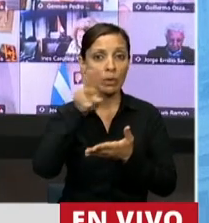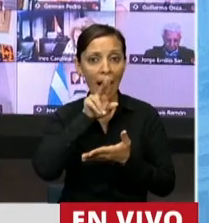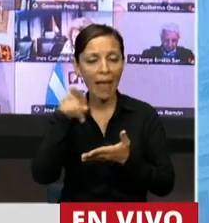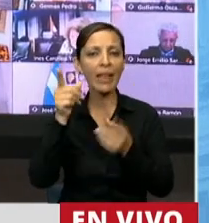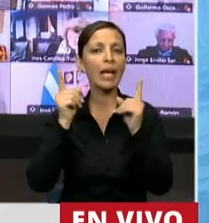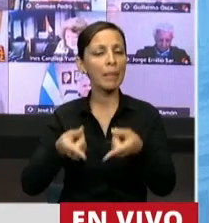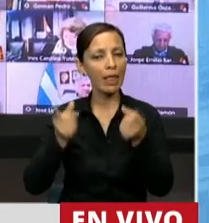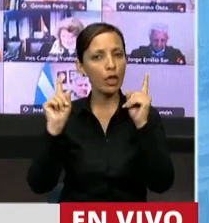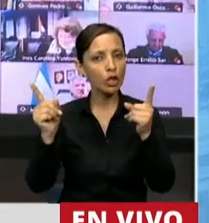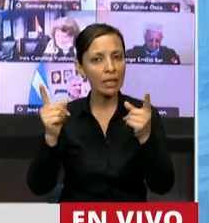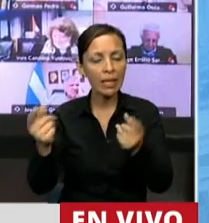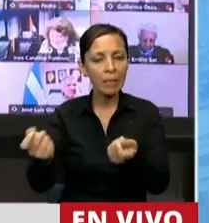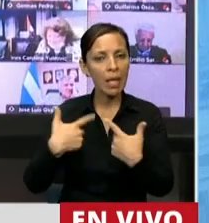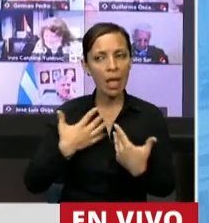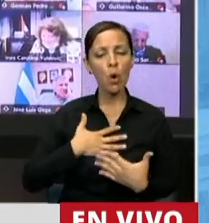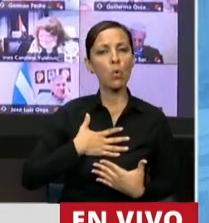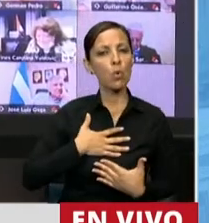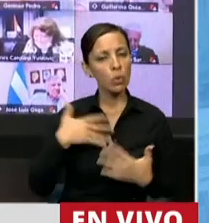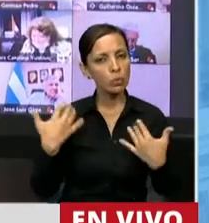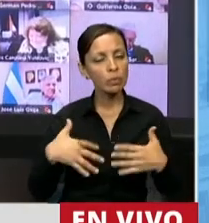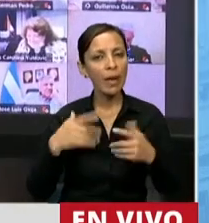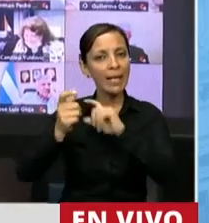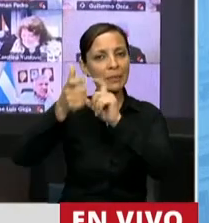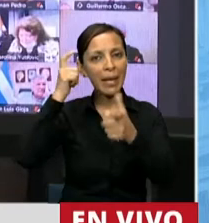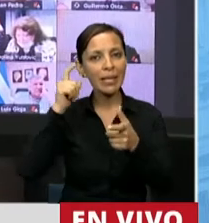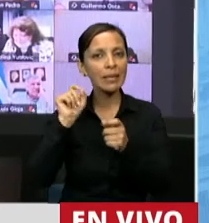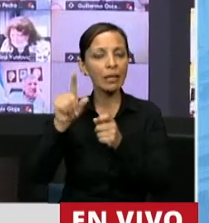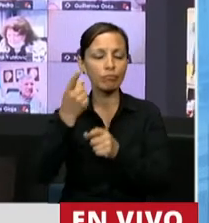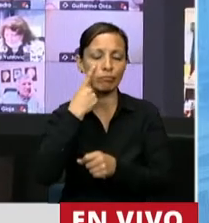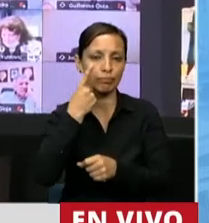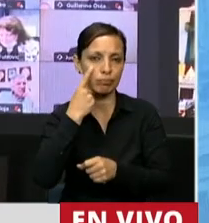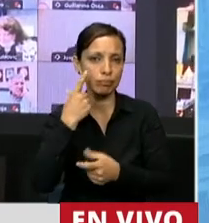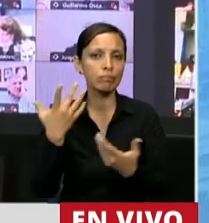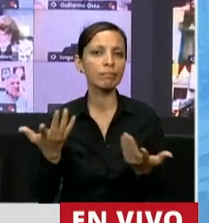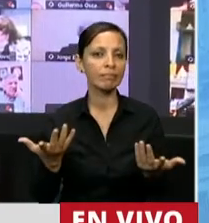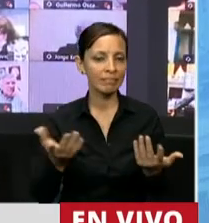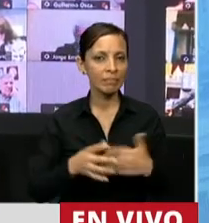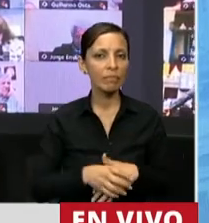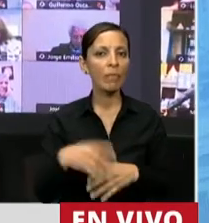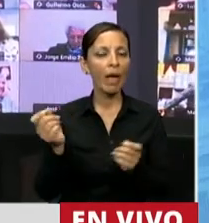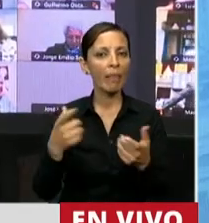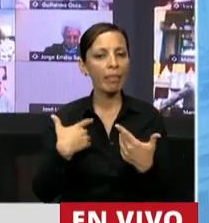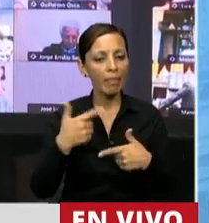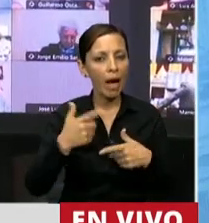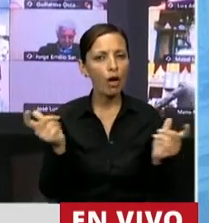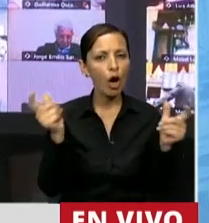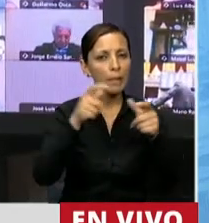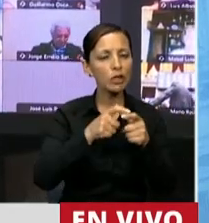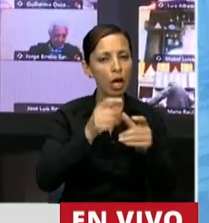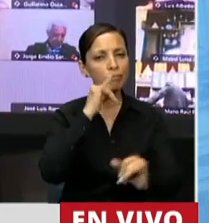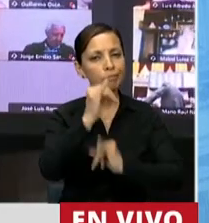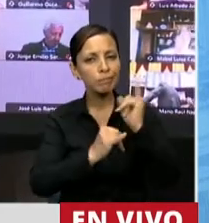como docente, me permite vivenciar las experiencias de su gran conocimiento y que puede llevar a esta Comisión